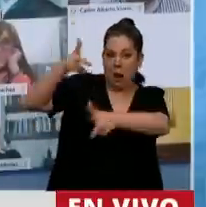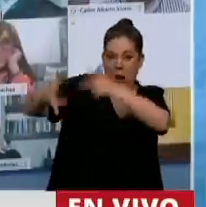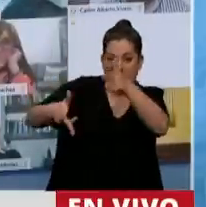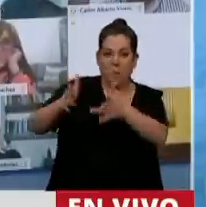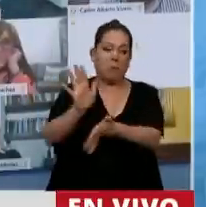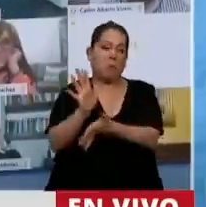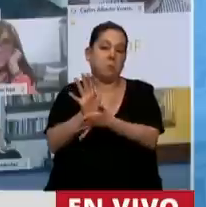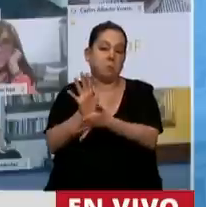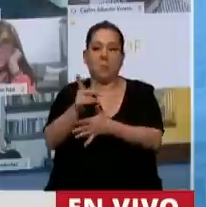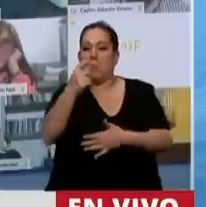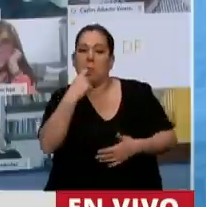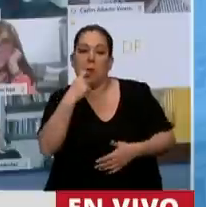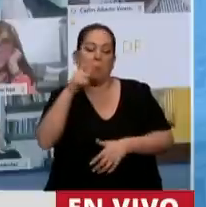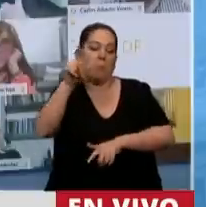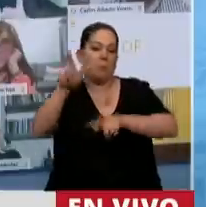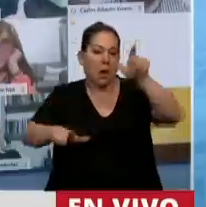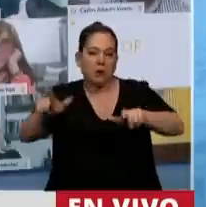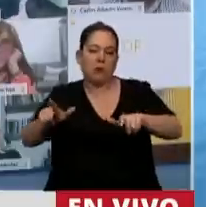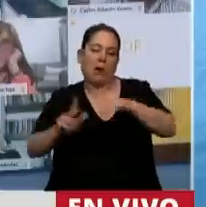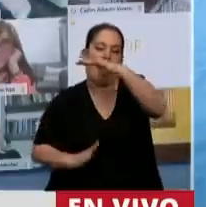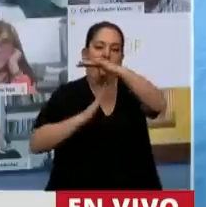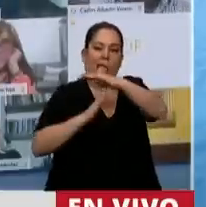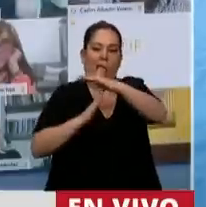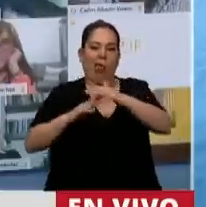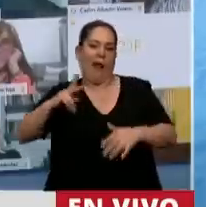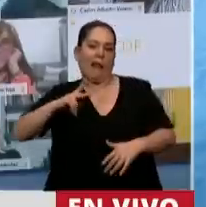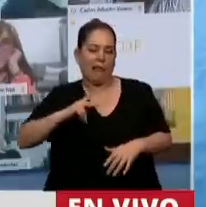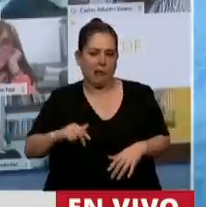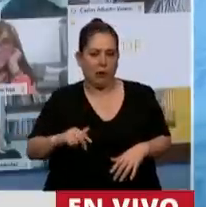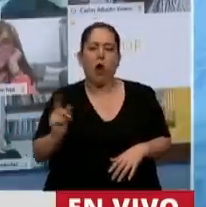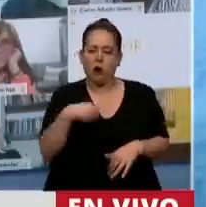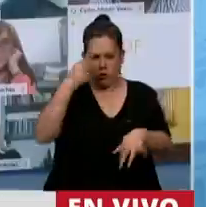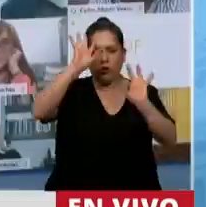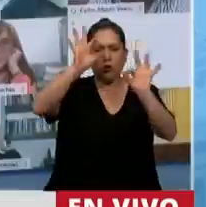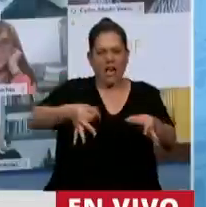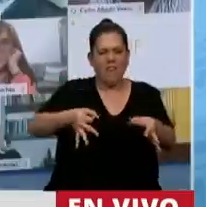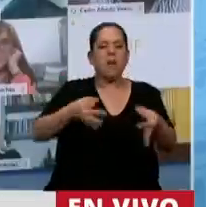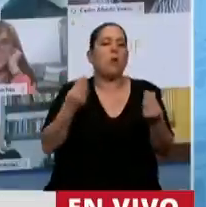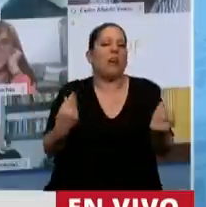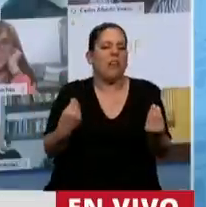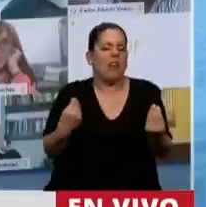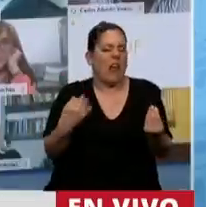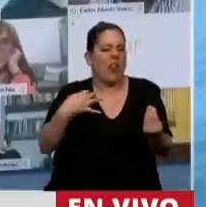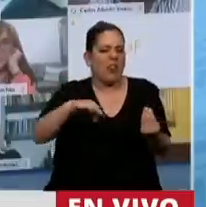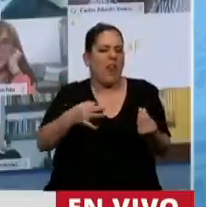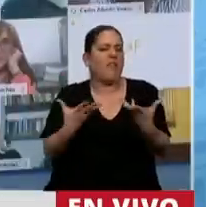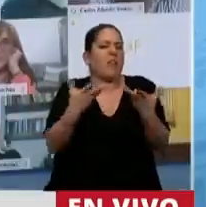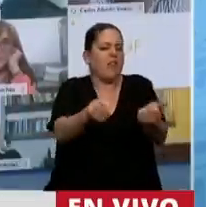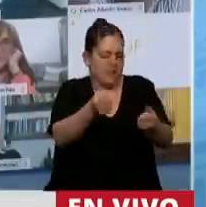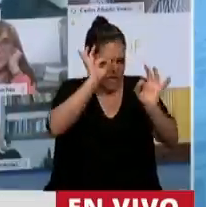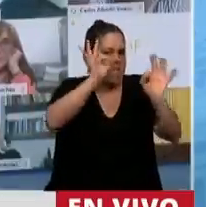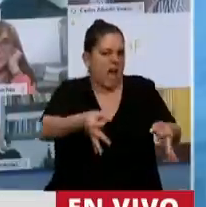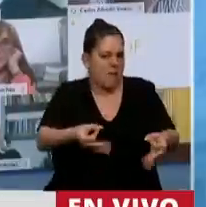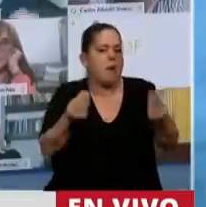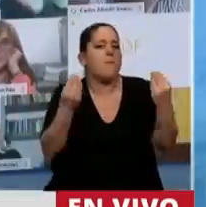comisarios de la clase dominante. Nosotros sabemos que es lo que tenemos que defender. Tenemos que defender